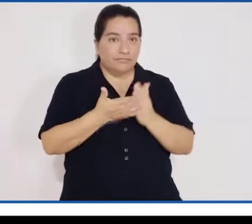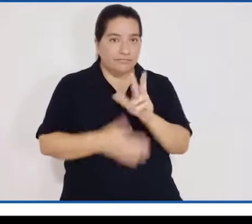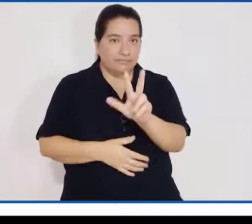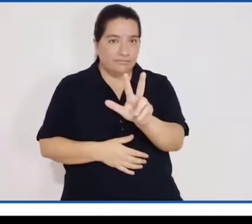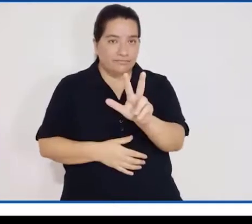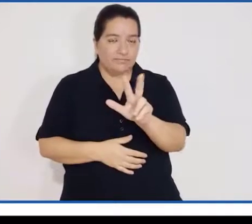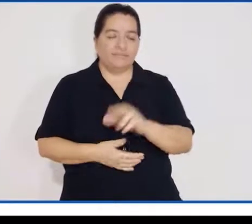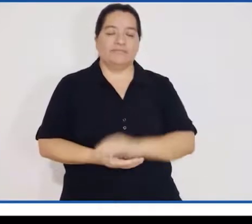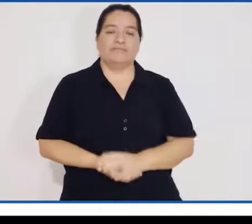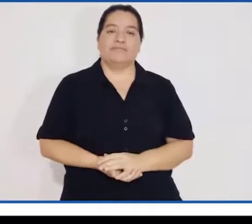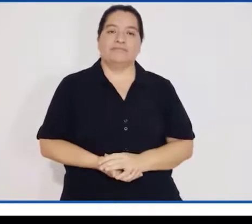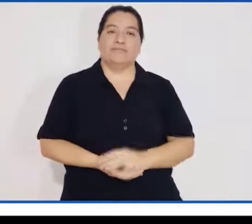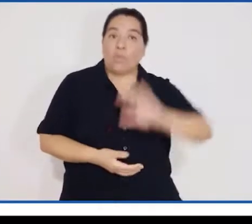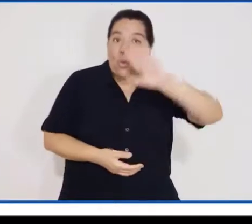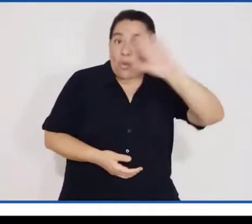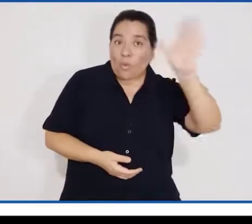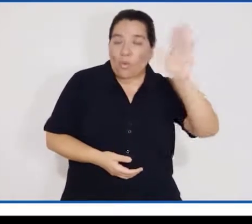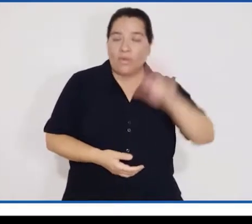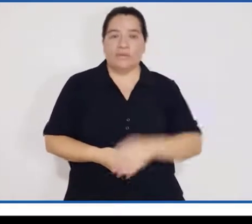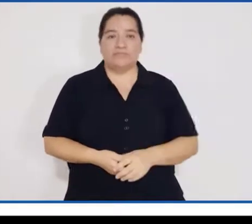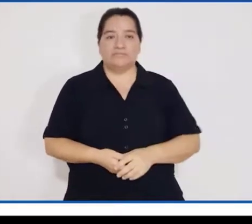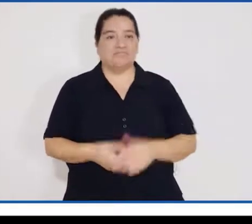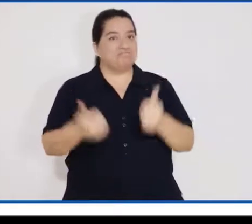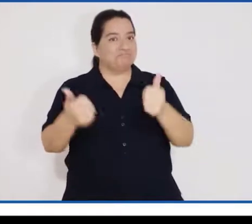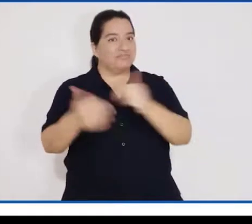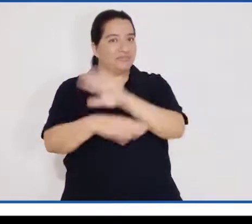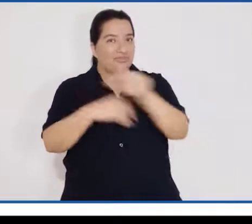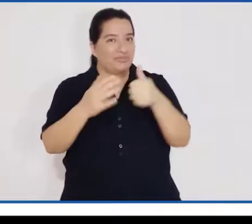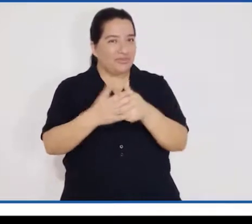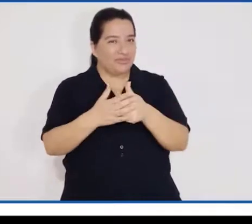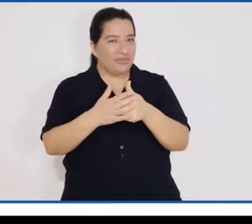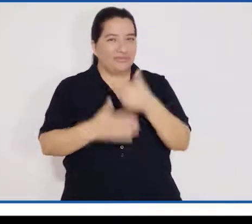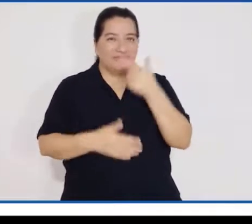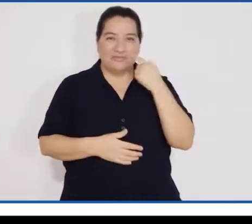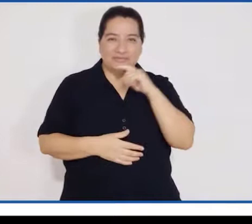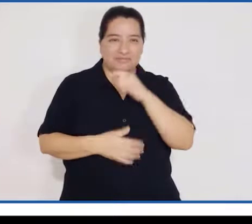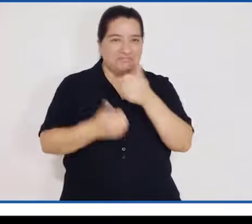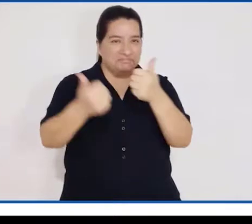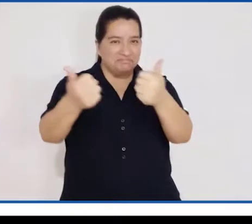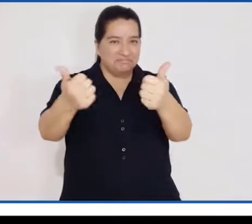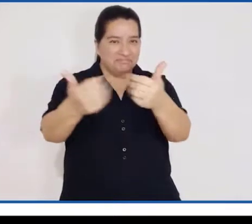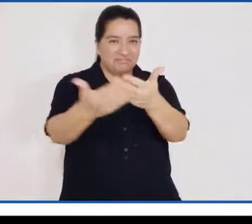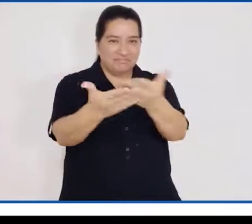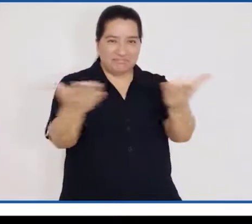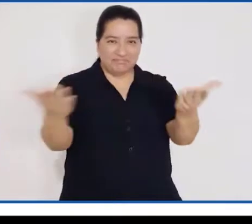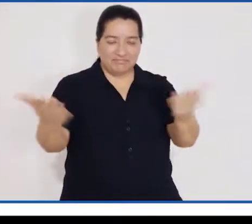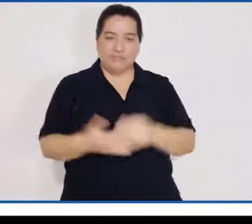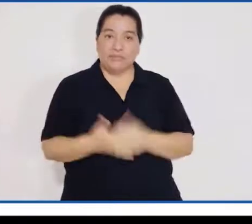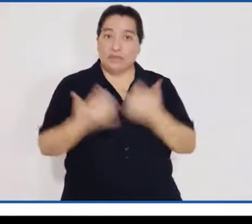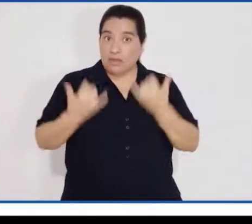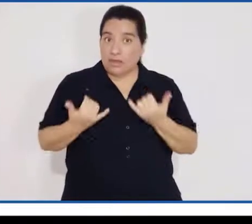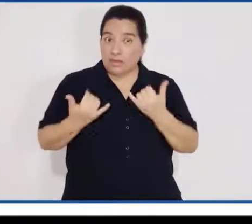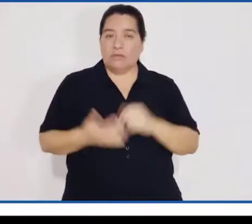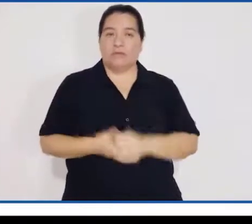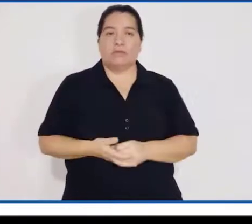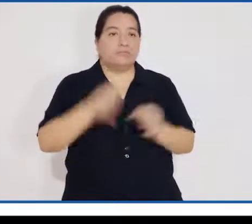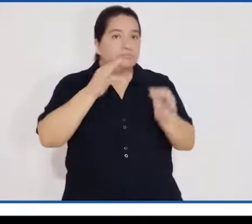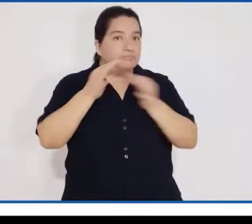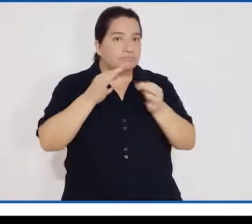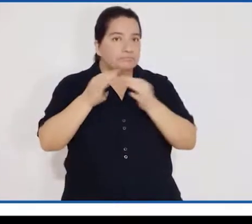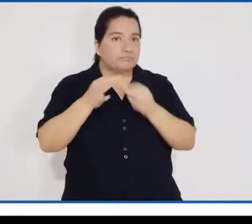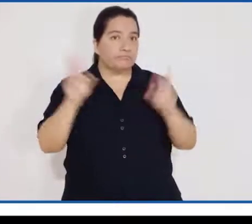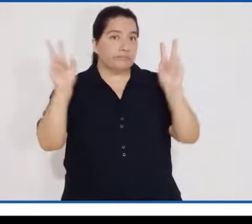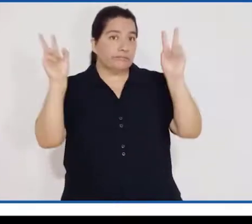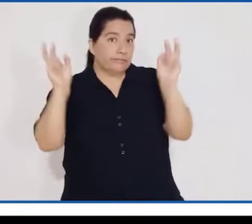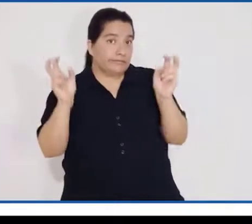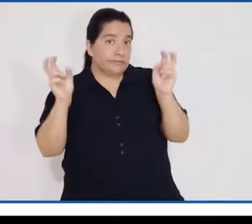Hola, espero que todas y todos se encuentren muy bien. Ahora, abordaremos